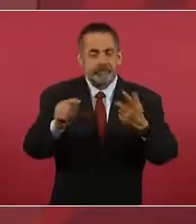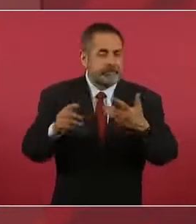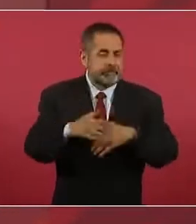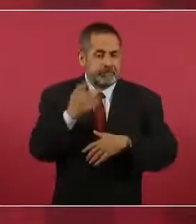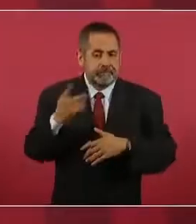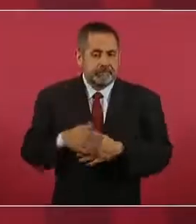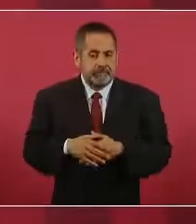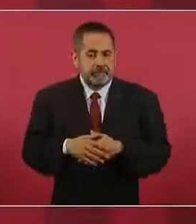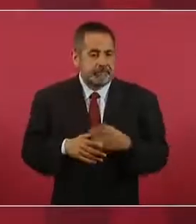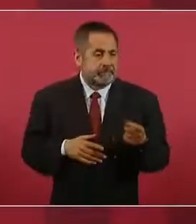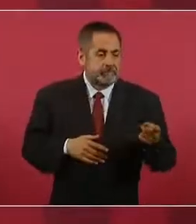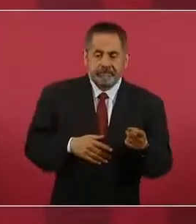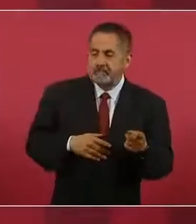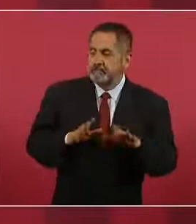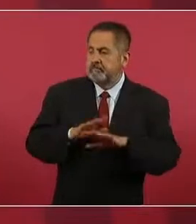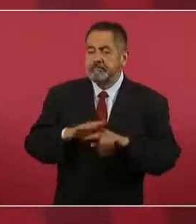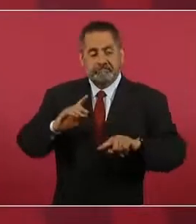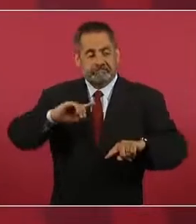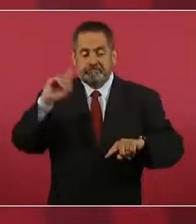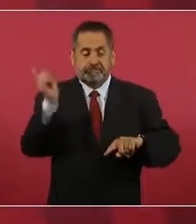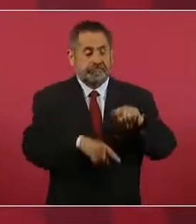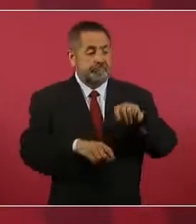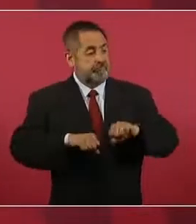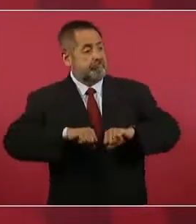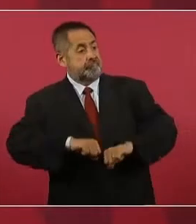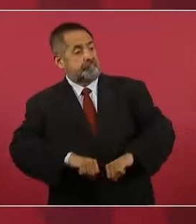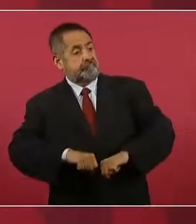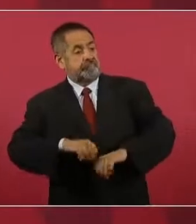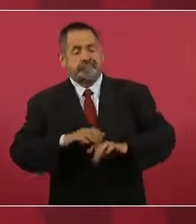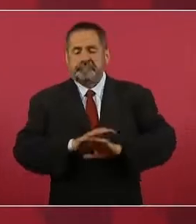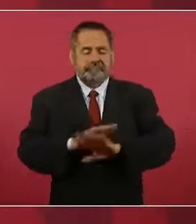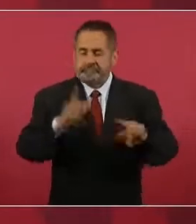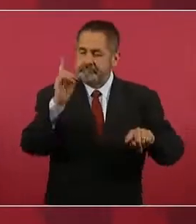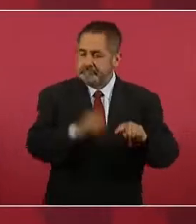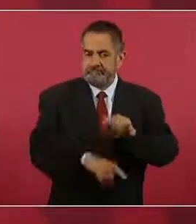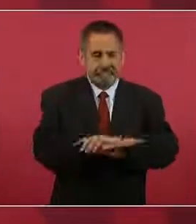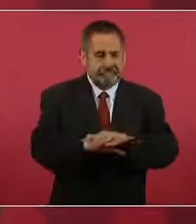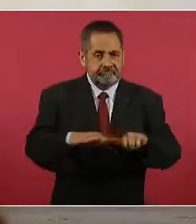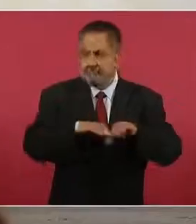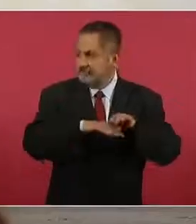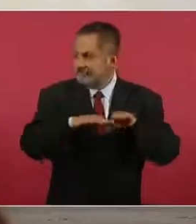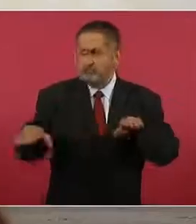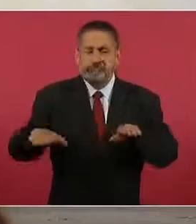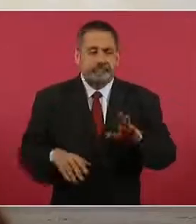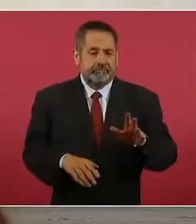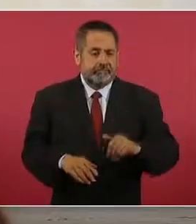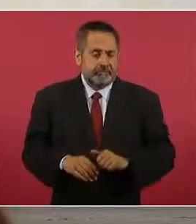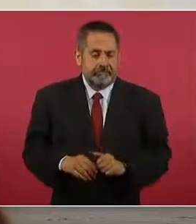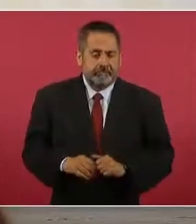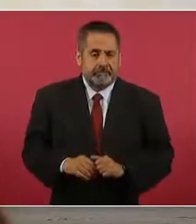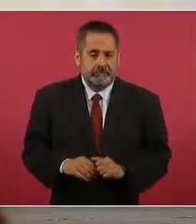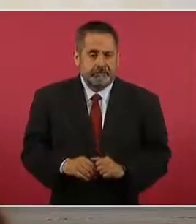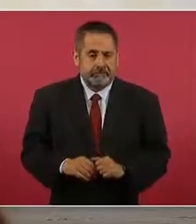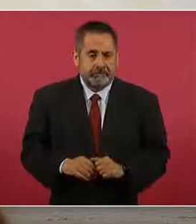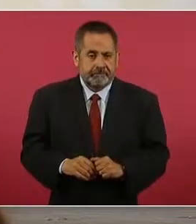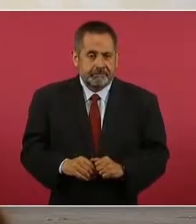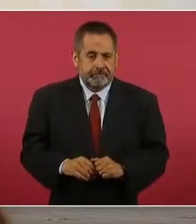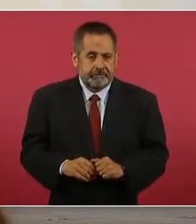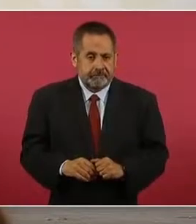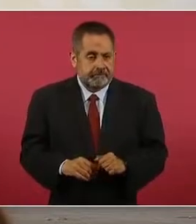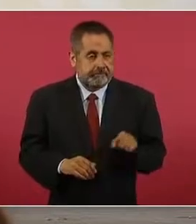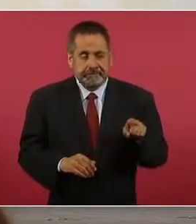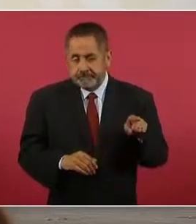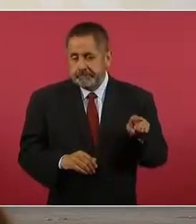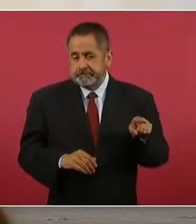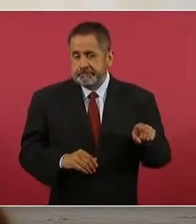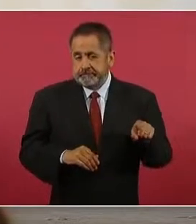ya no tienen privilegios y estaban